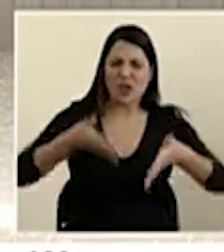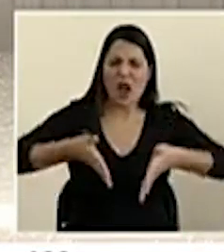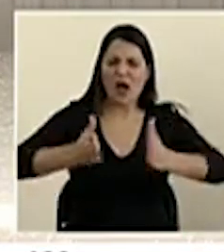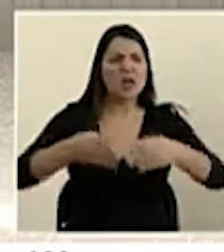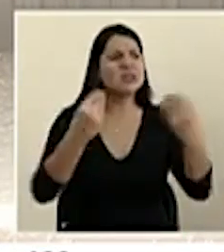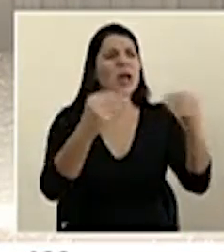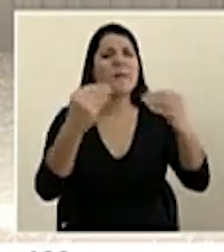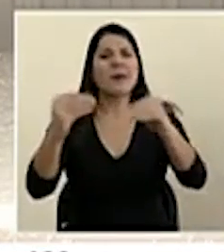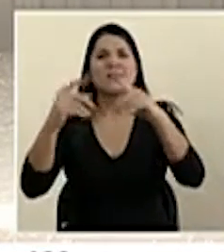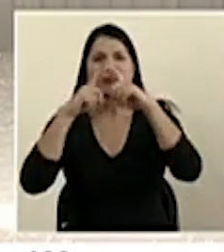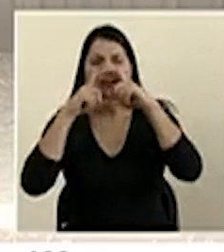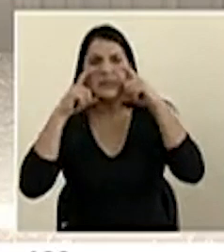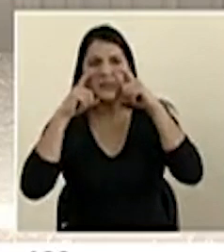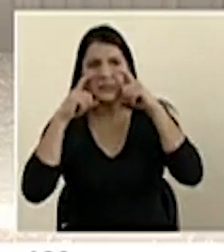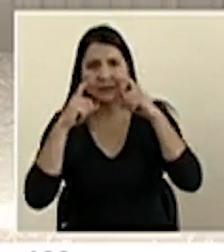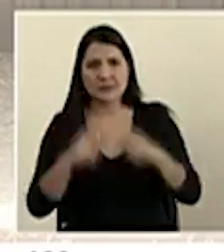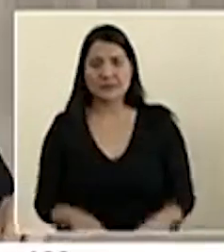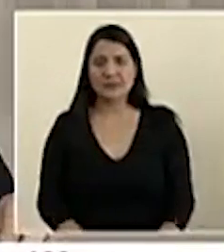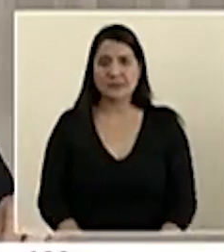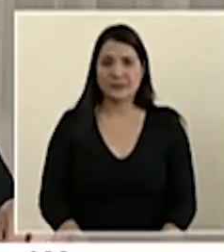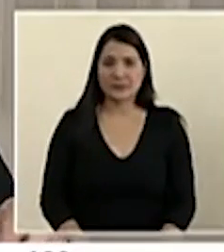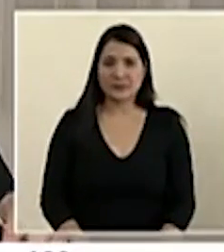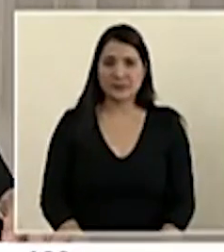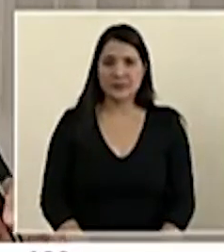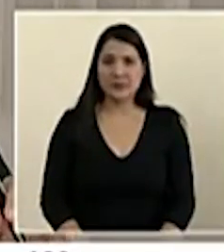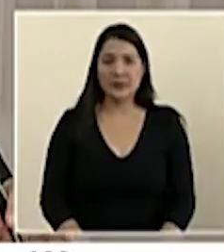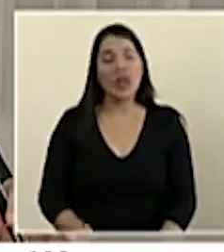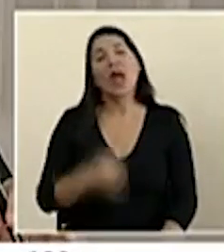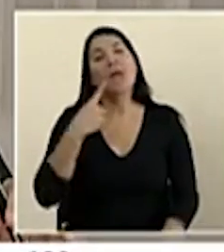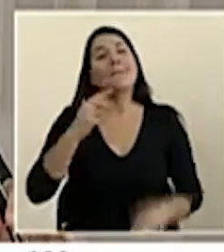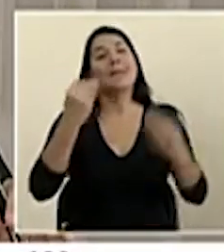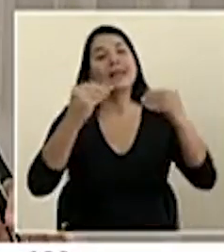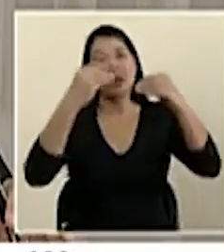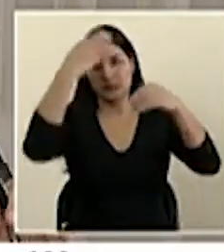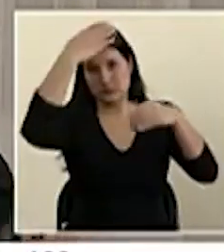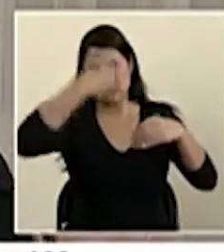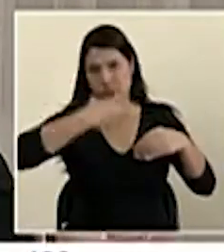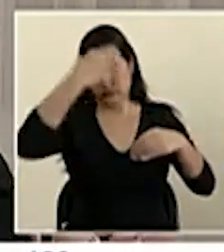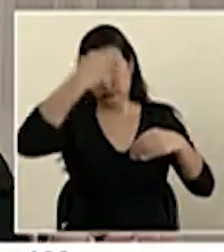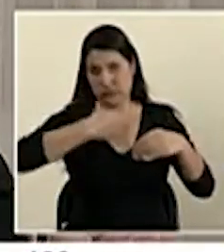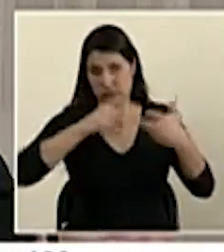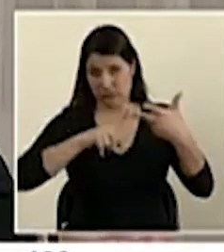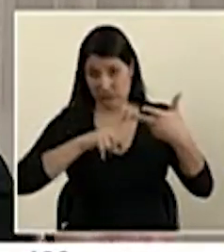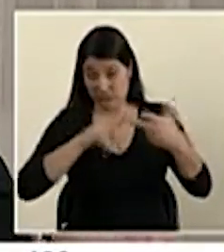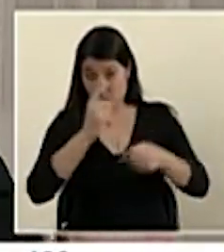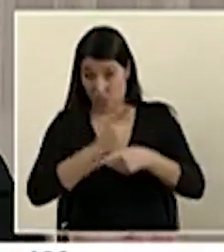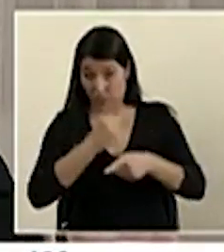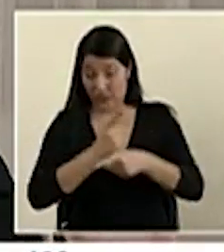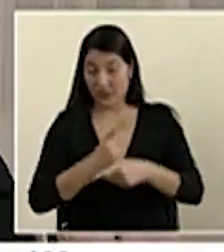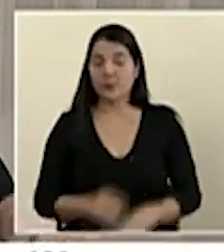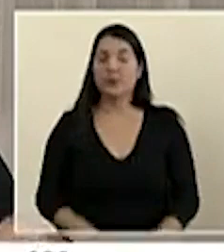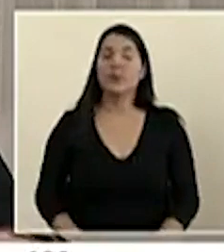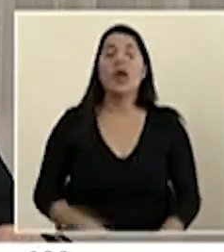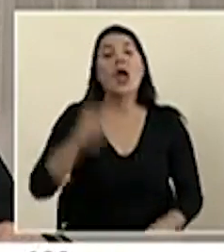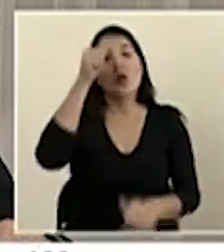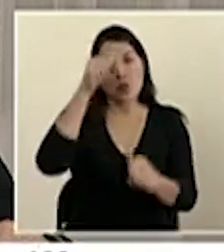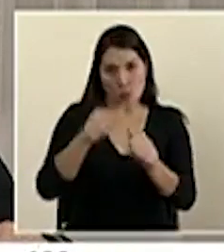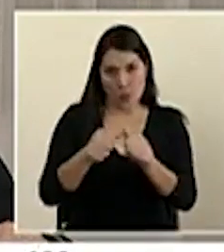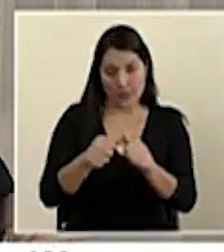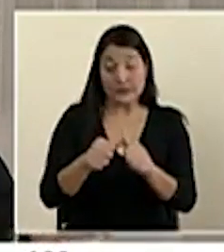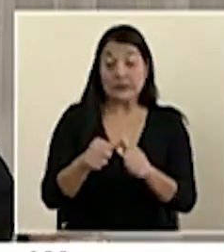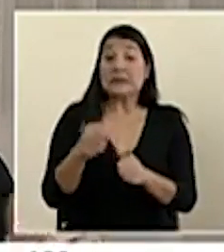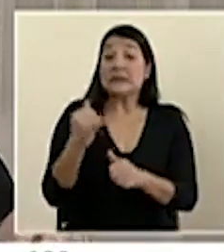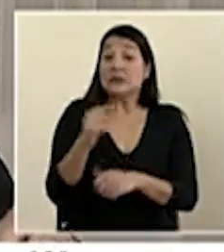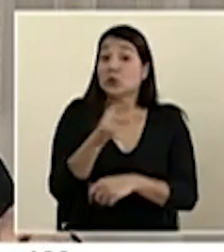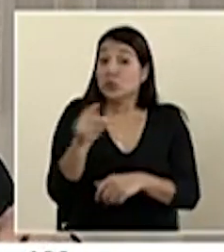se ofrecen como protectores faciales. Bueno, primero recordar nosotros que el que quiere usar la mascarilla puede hacerlo. En ningún